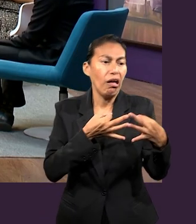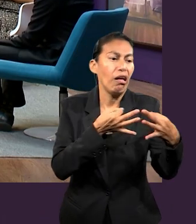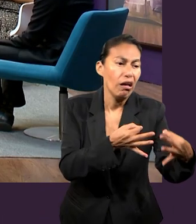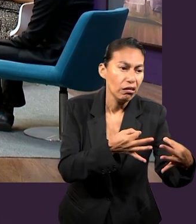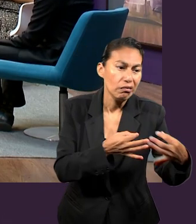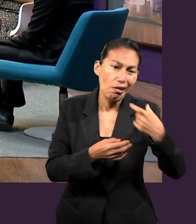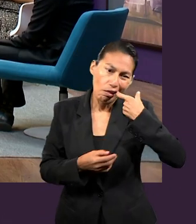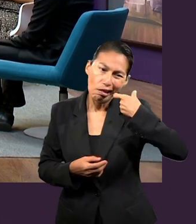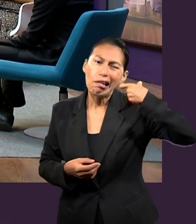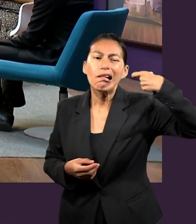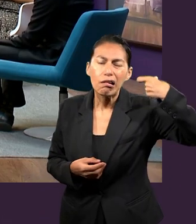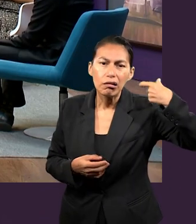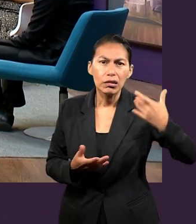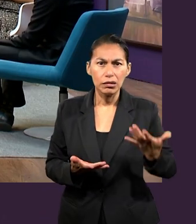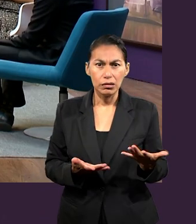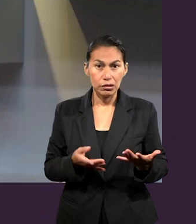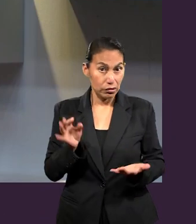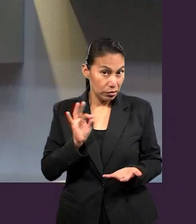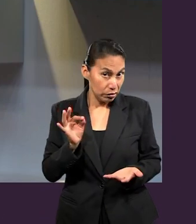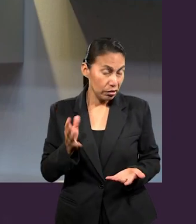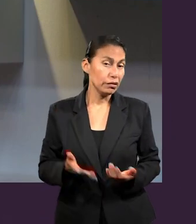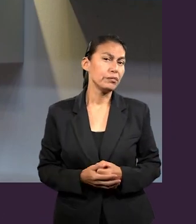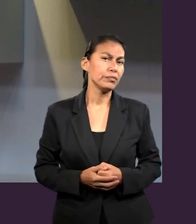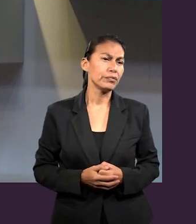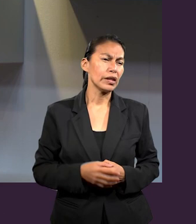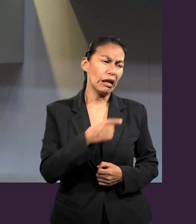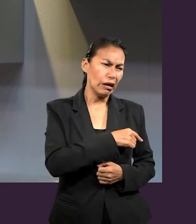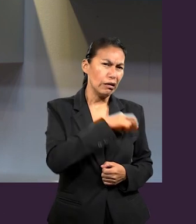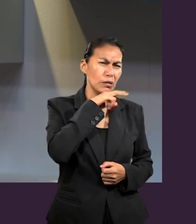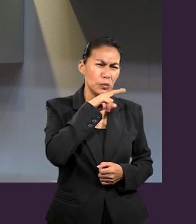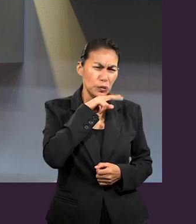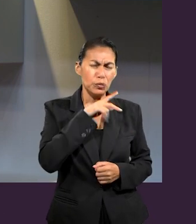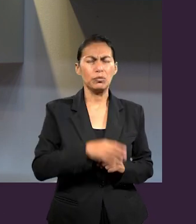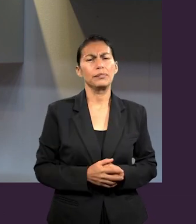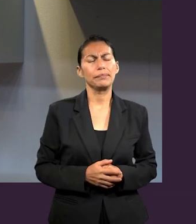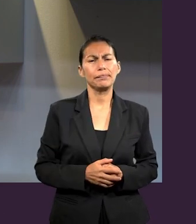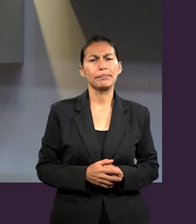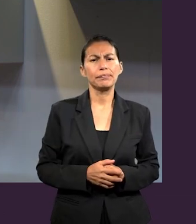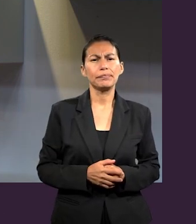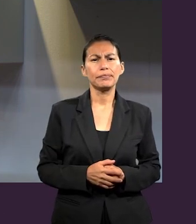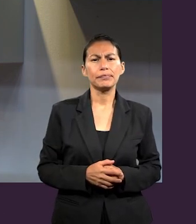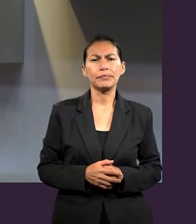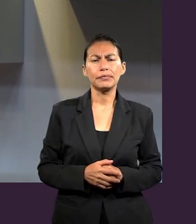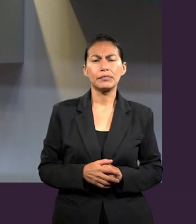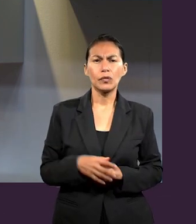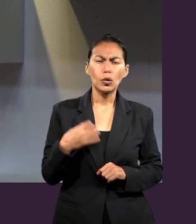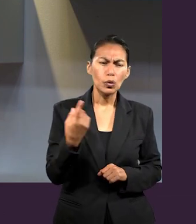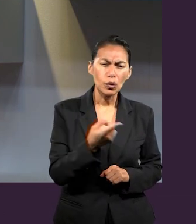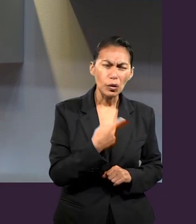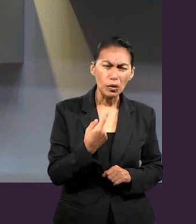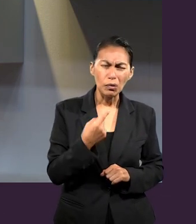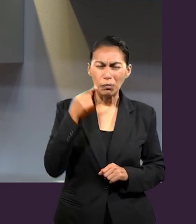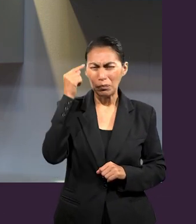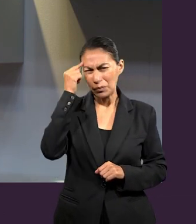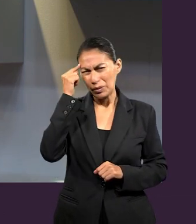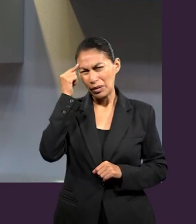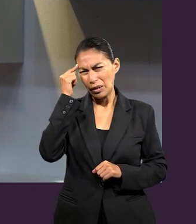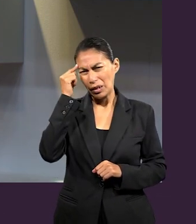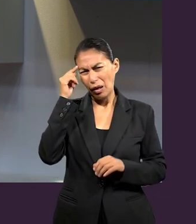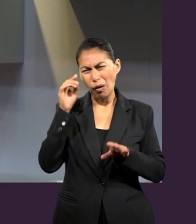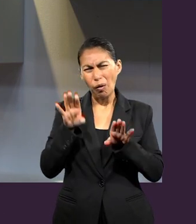en este asunto cuando nos habla la lección de las